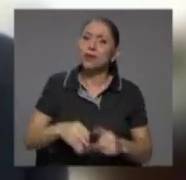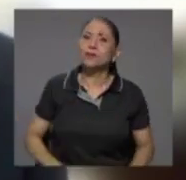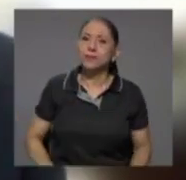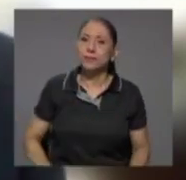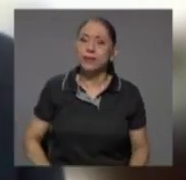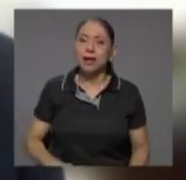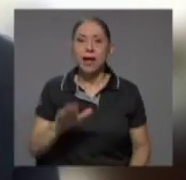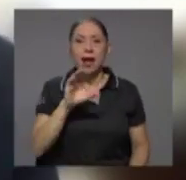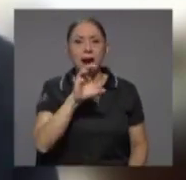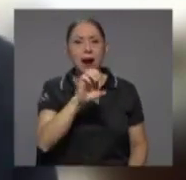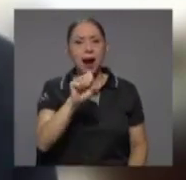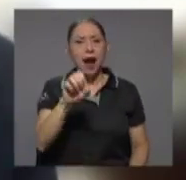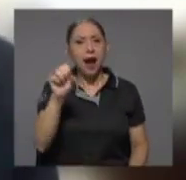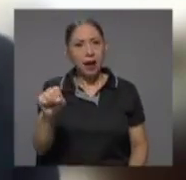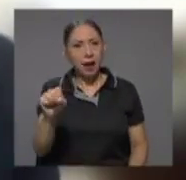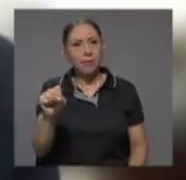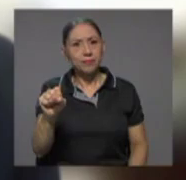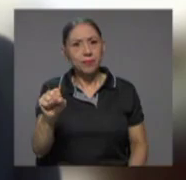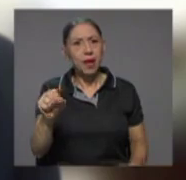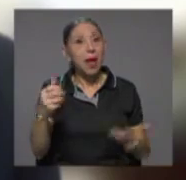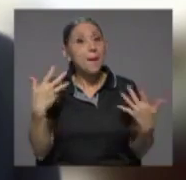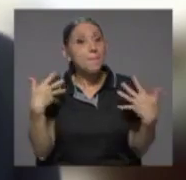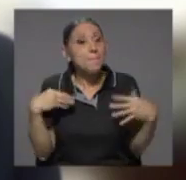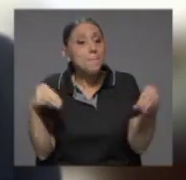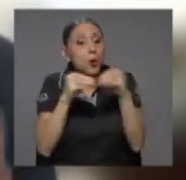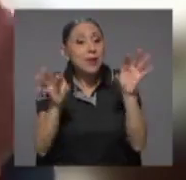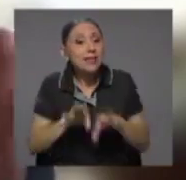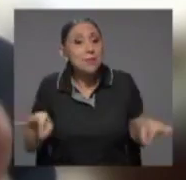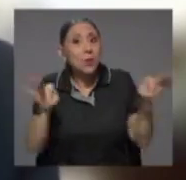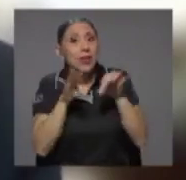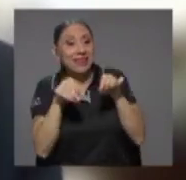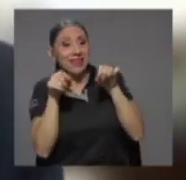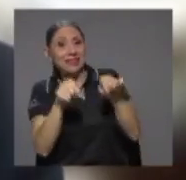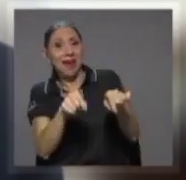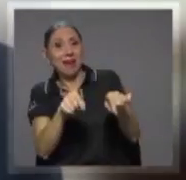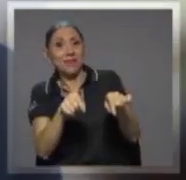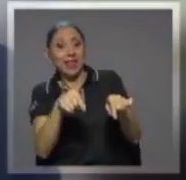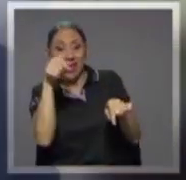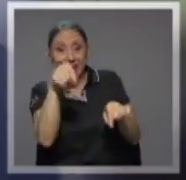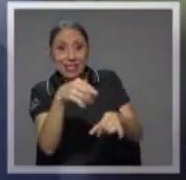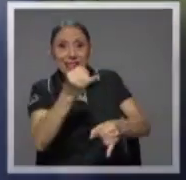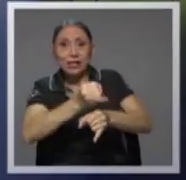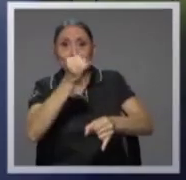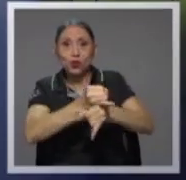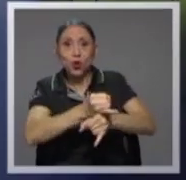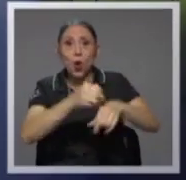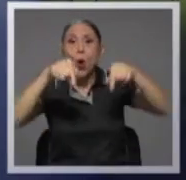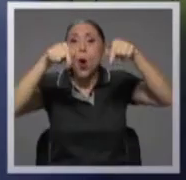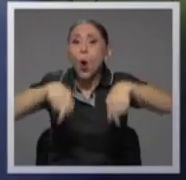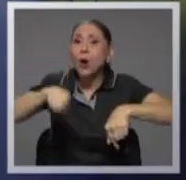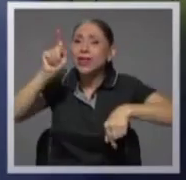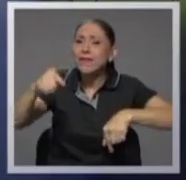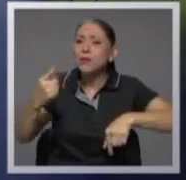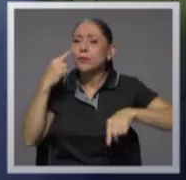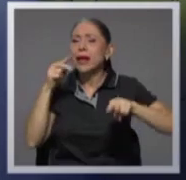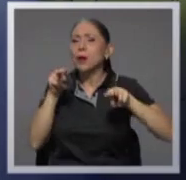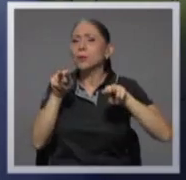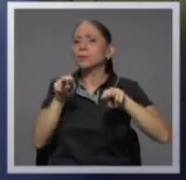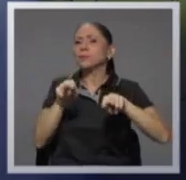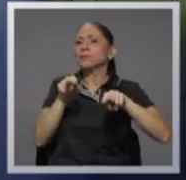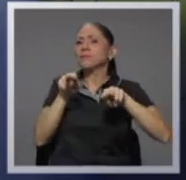caja, por más importante que sea, es una institución que hoy debemos verla con ojos muy críticos.